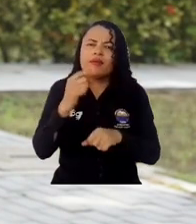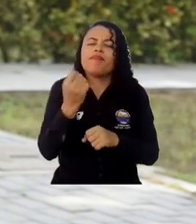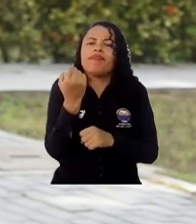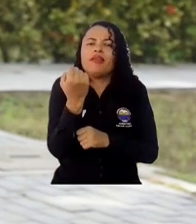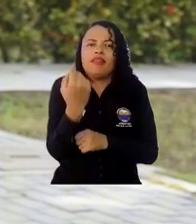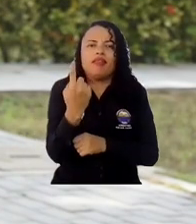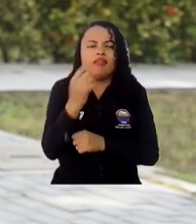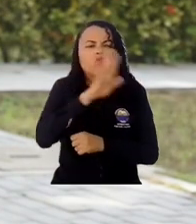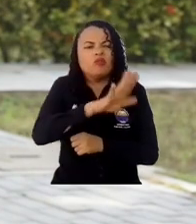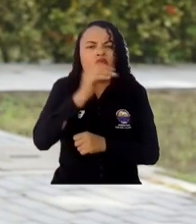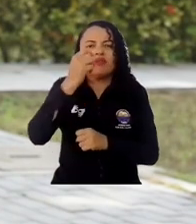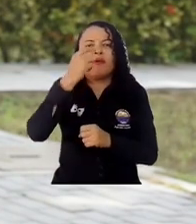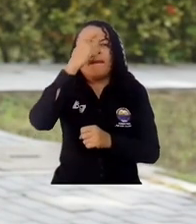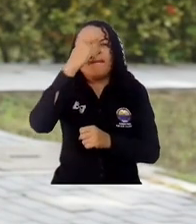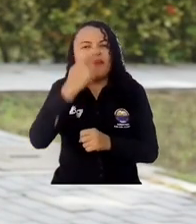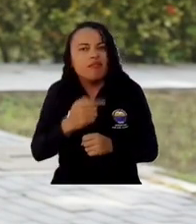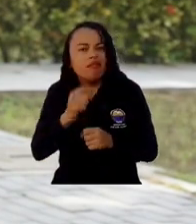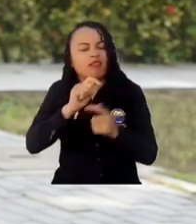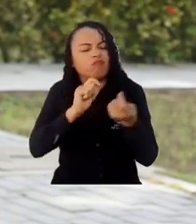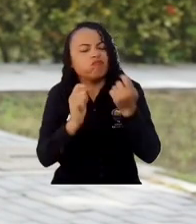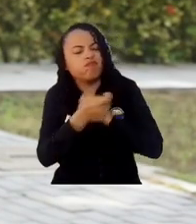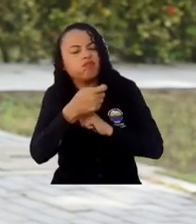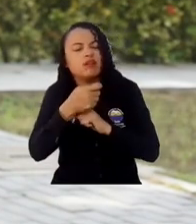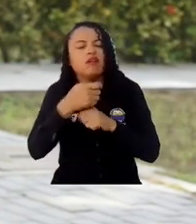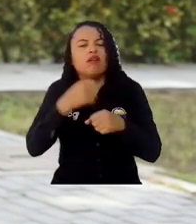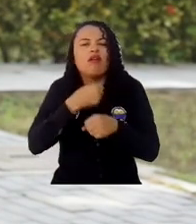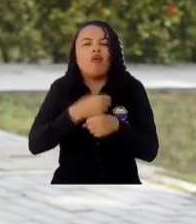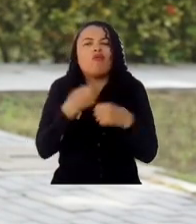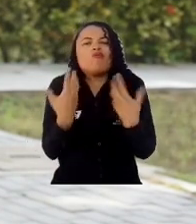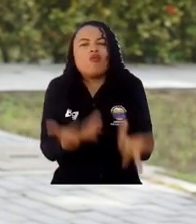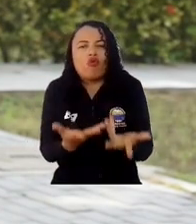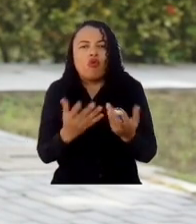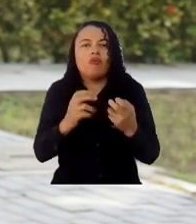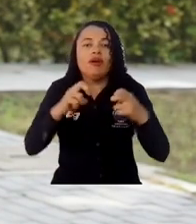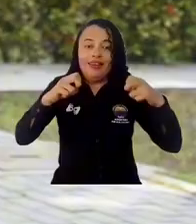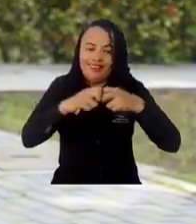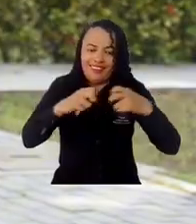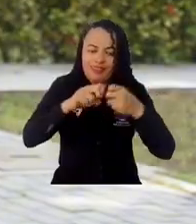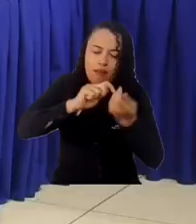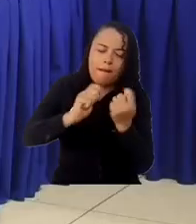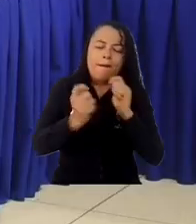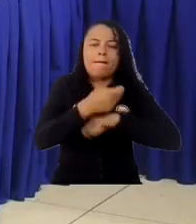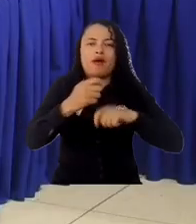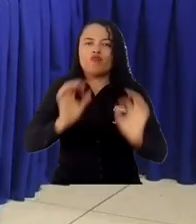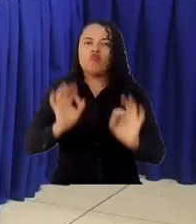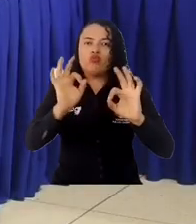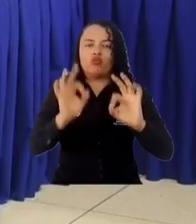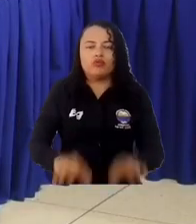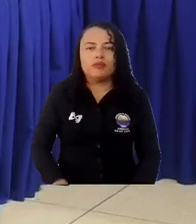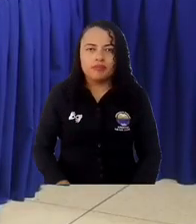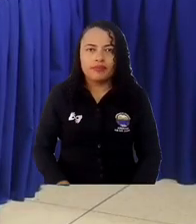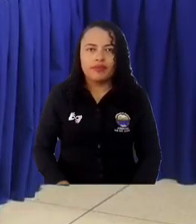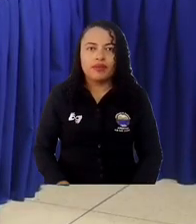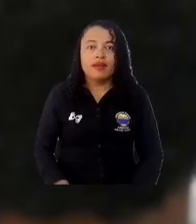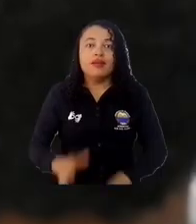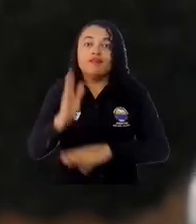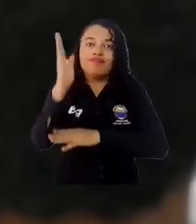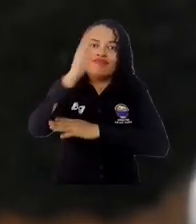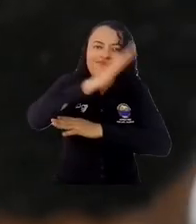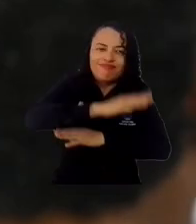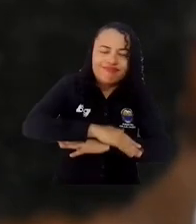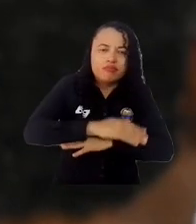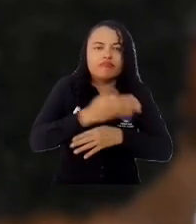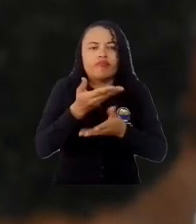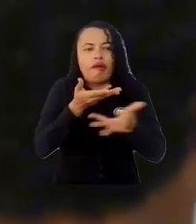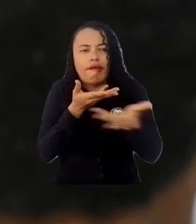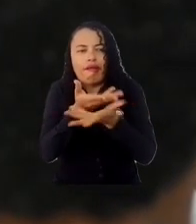esos perfiles que se requieren para la reconversión laboral y se requieren para la transición energética justa. Durante la jornada se logró